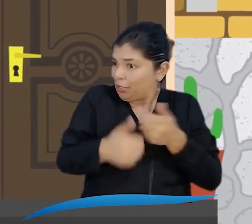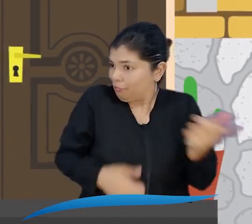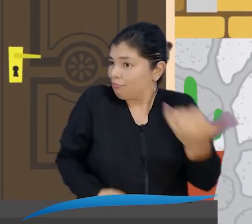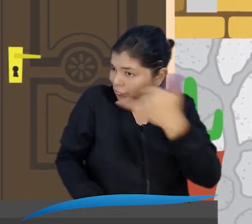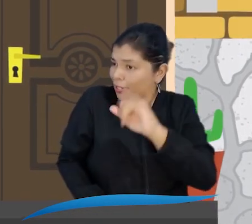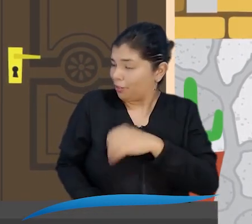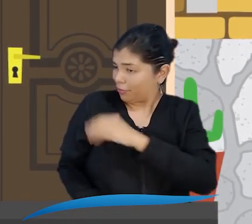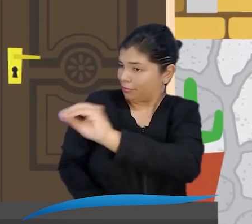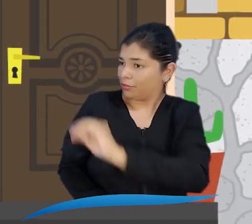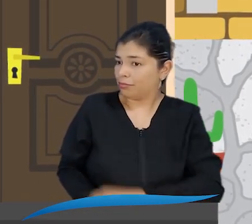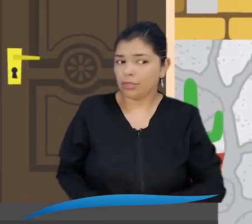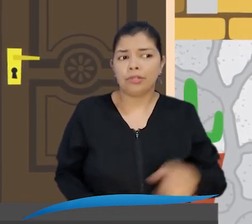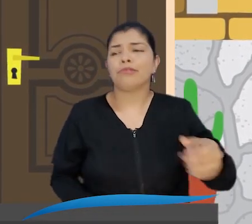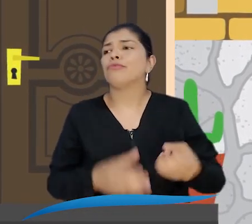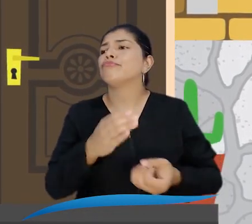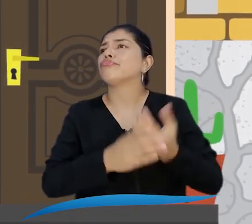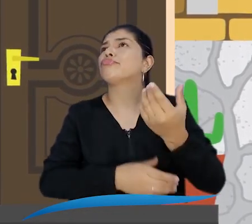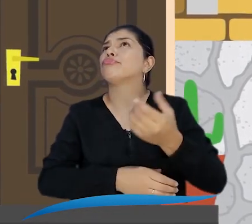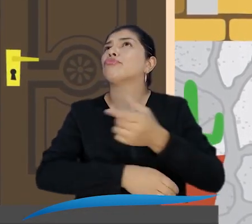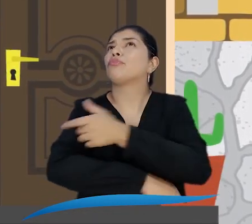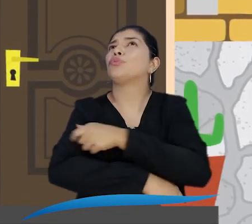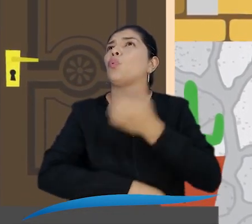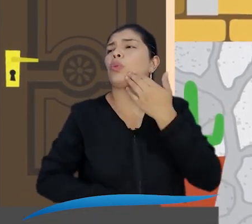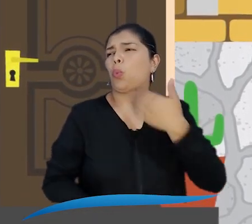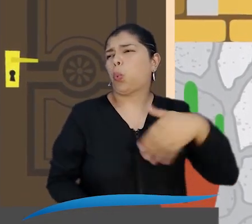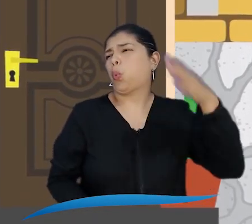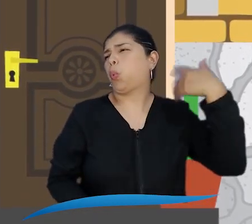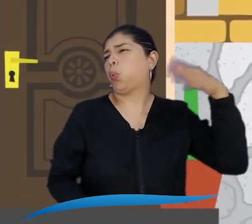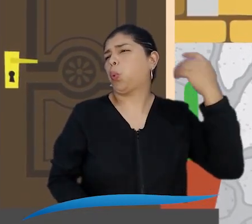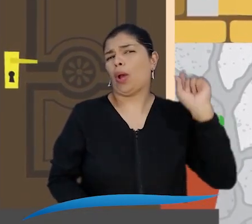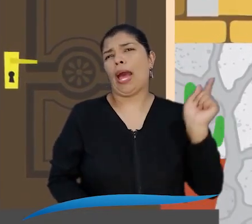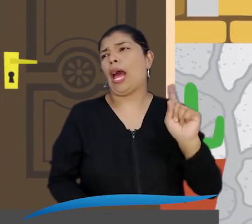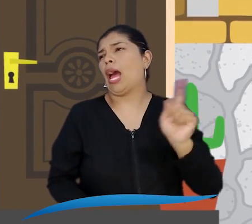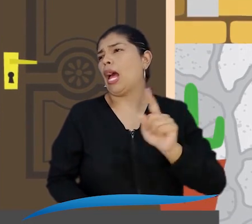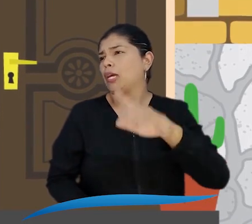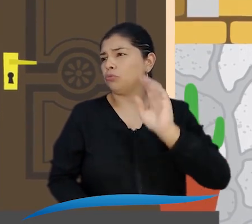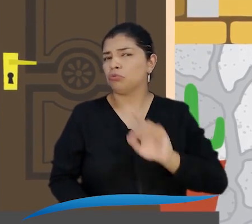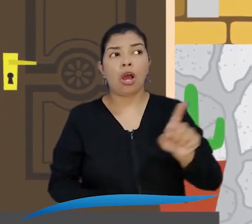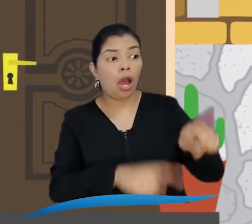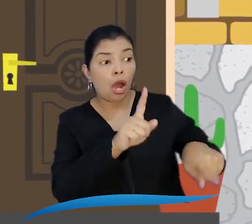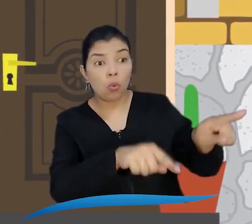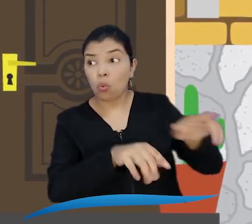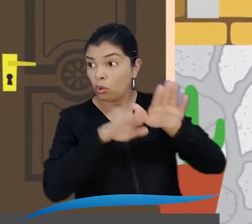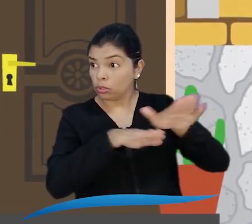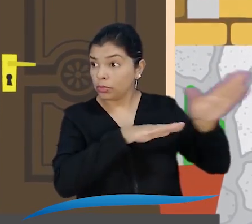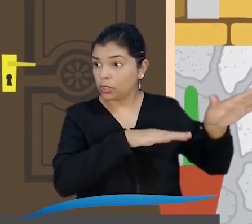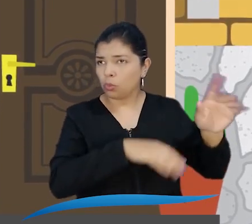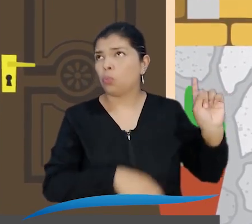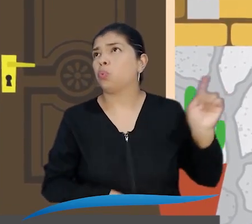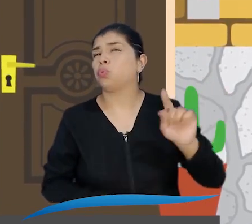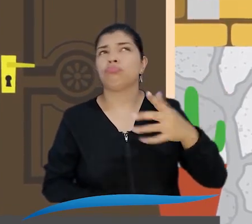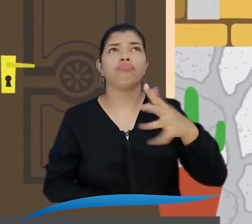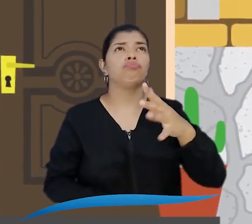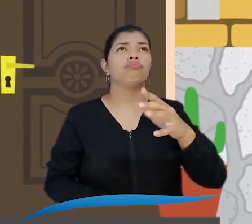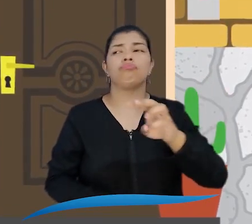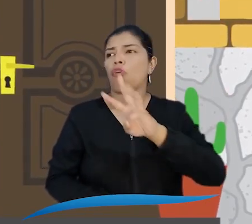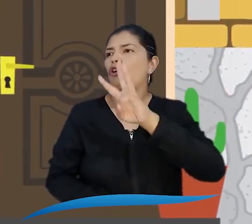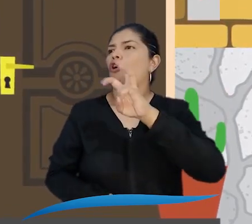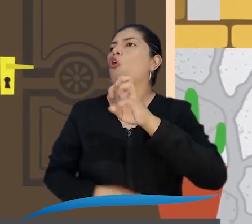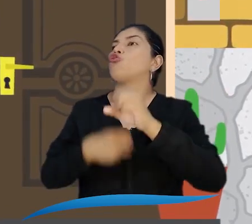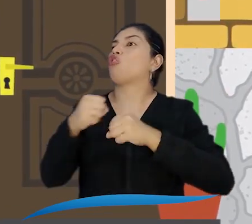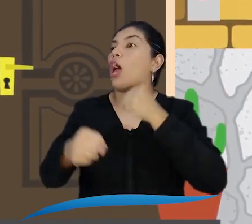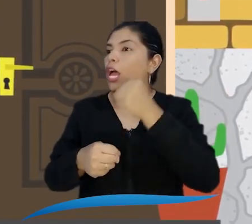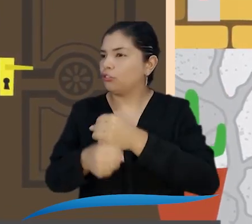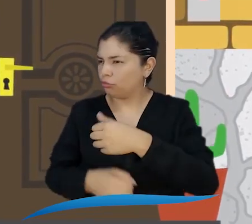doctora. O sea, ¿para qué lo hacemos si ya sabemos que el comité funciona? ¿No ves que lleva años formado? Además, tiene